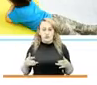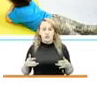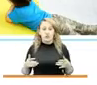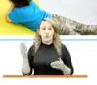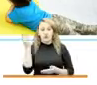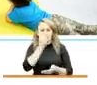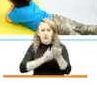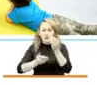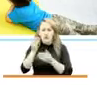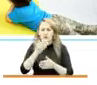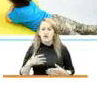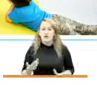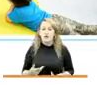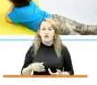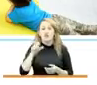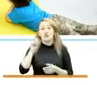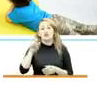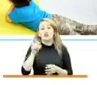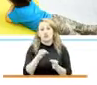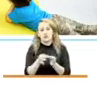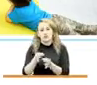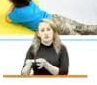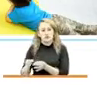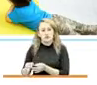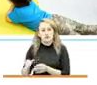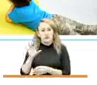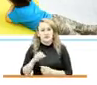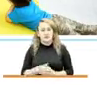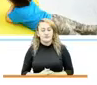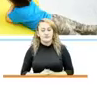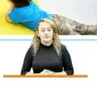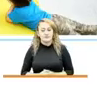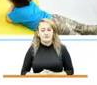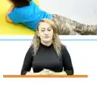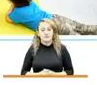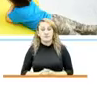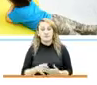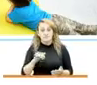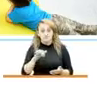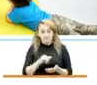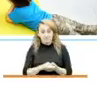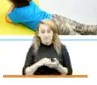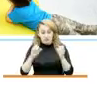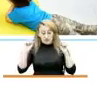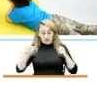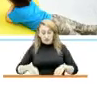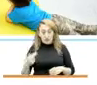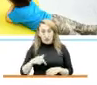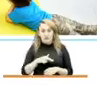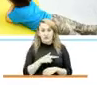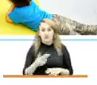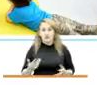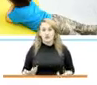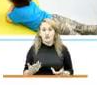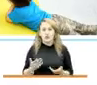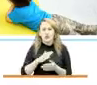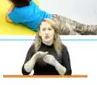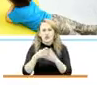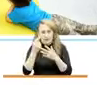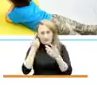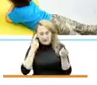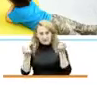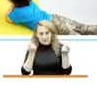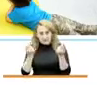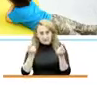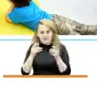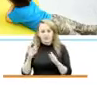que se dio en 11 municipios del país para en ese pape pudiéramos tener todas las estrategias del retorno seguro